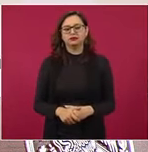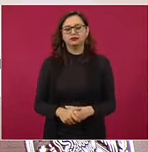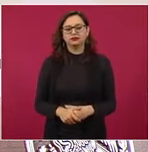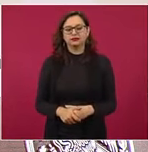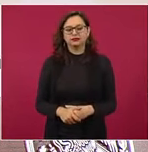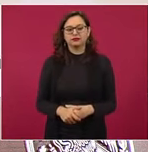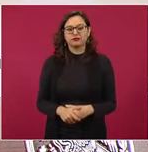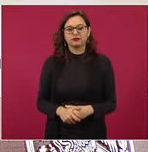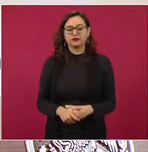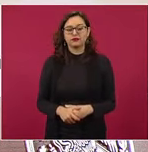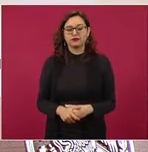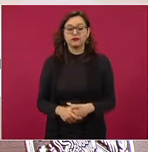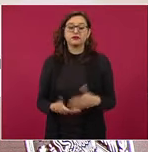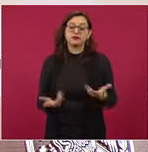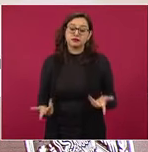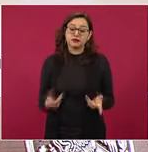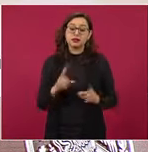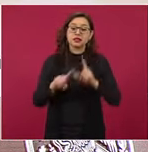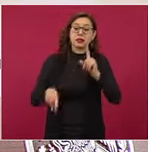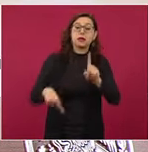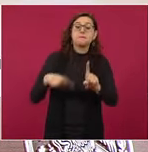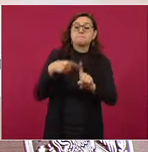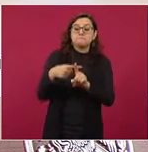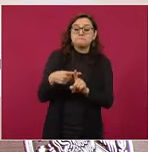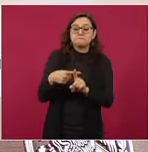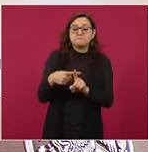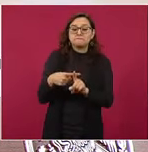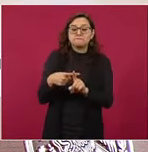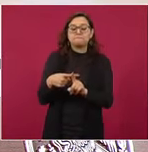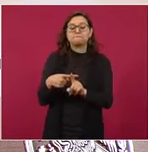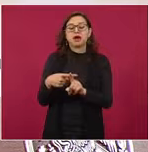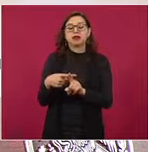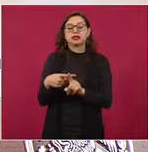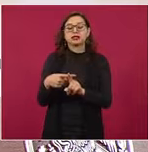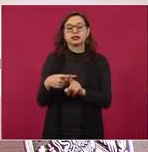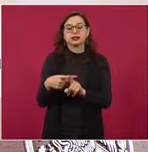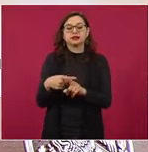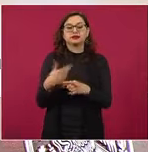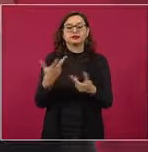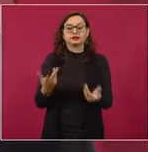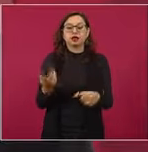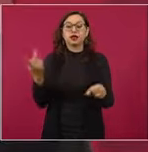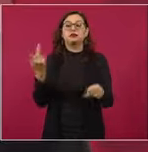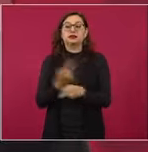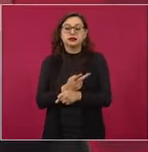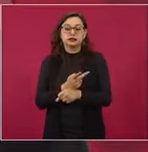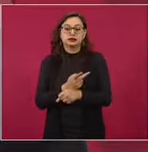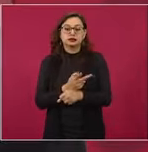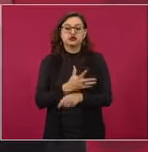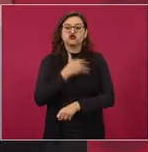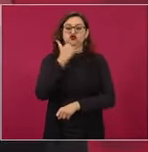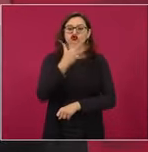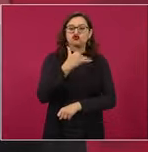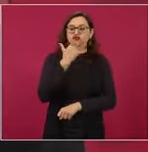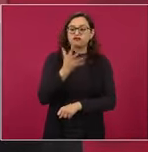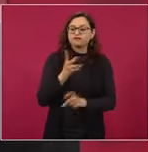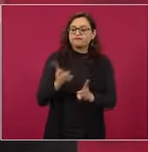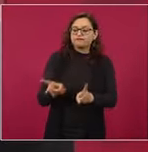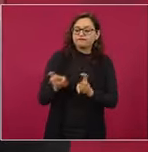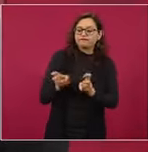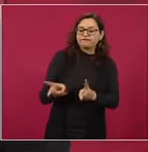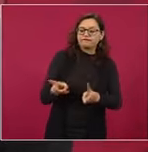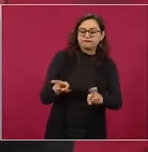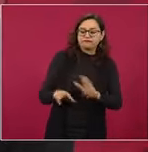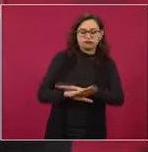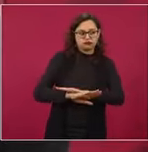y el complemento que todo eso que antes se robaban, que logremos que